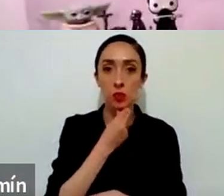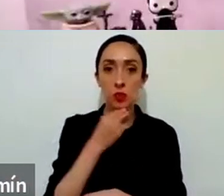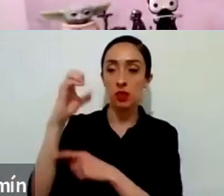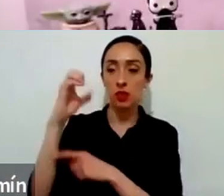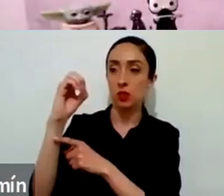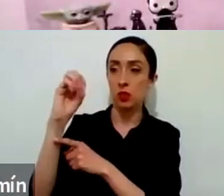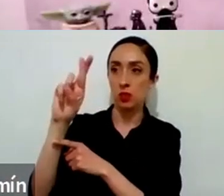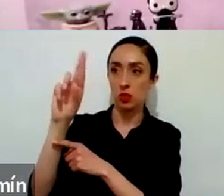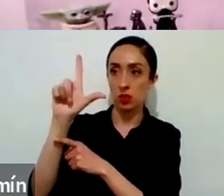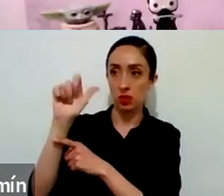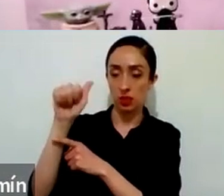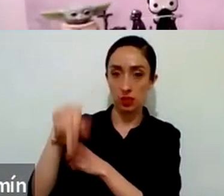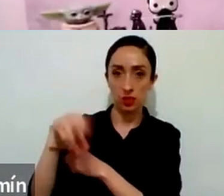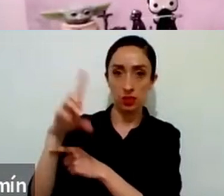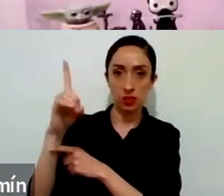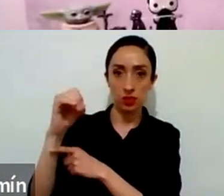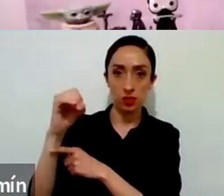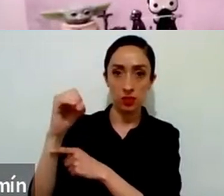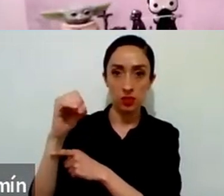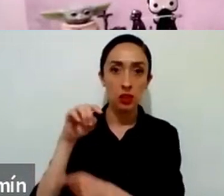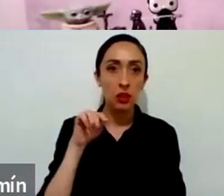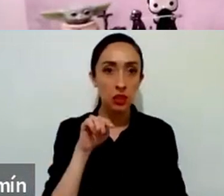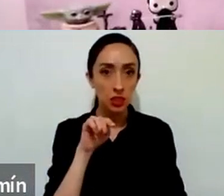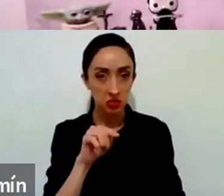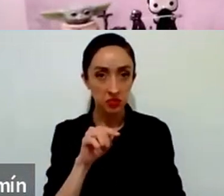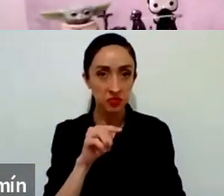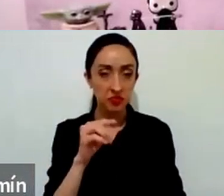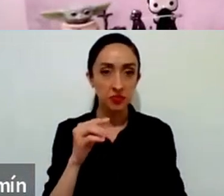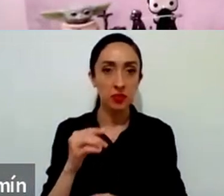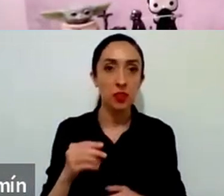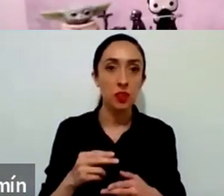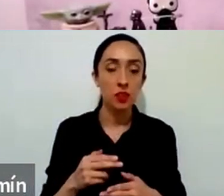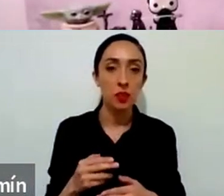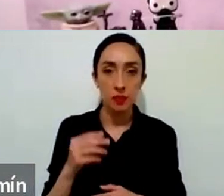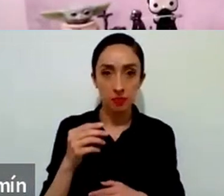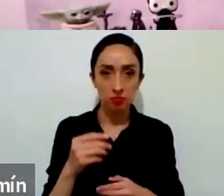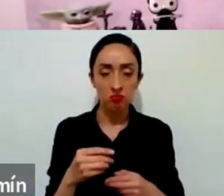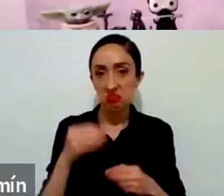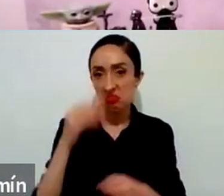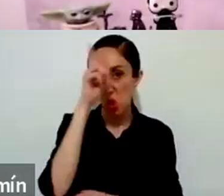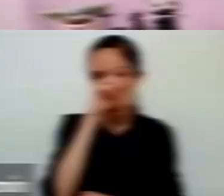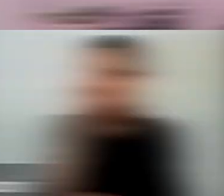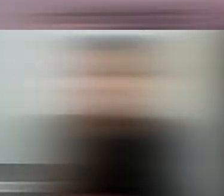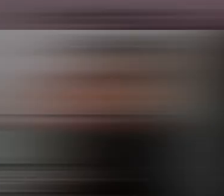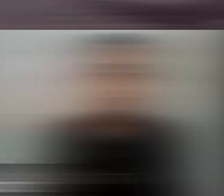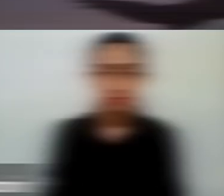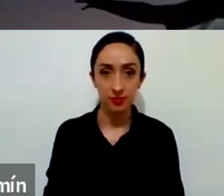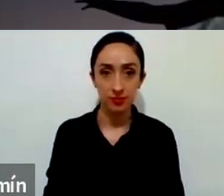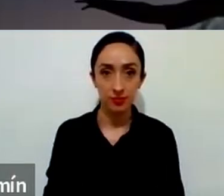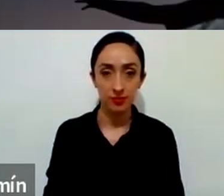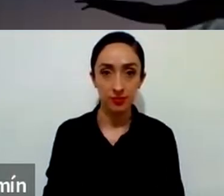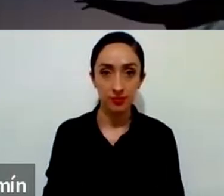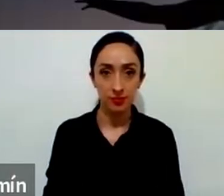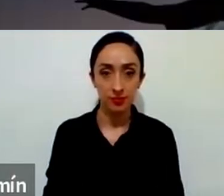con una herramienta que nos va a ayudar durante este tiempo de cuaresma. La